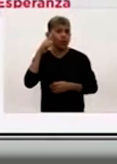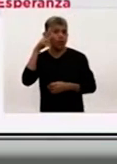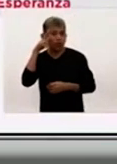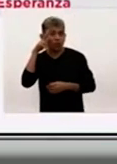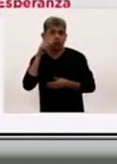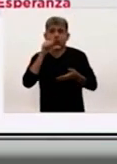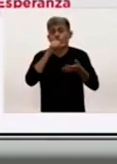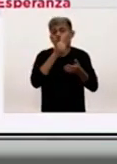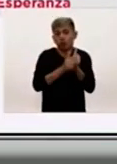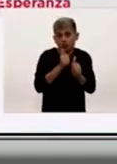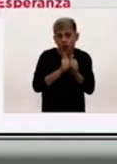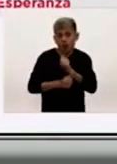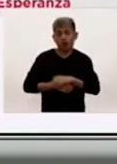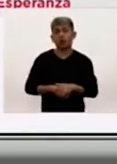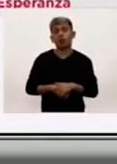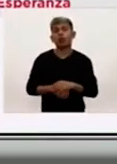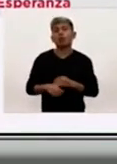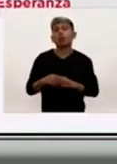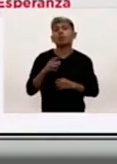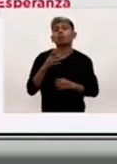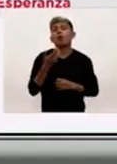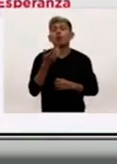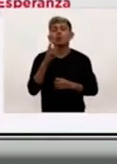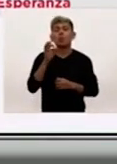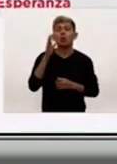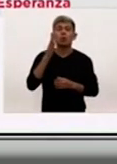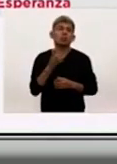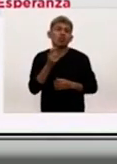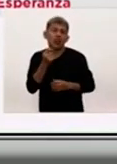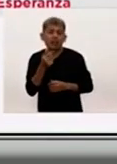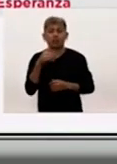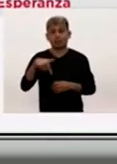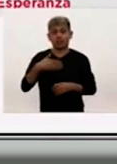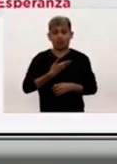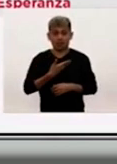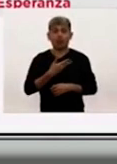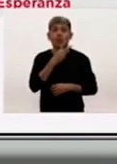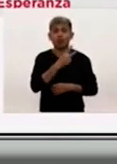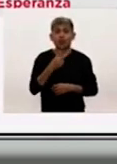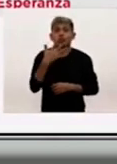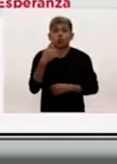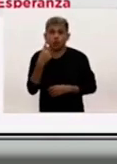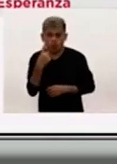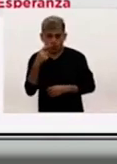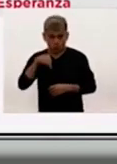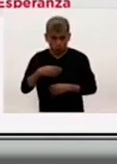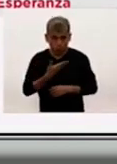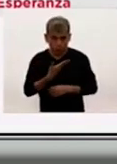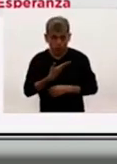a la ciudad de Rosario, casi el 50% a la ciudad de Santa Fe con 251 casos,